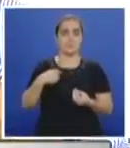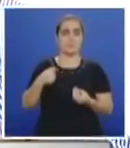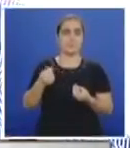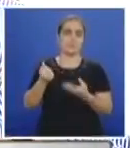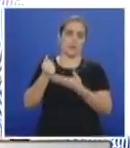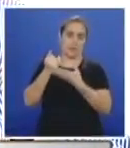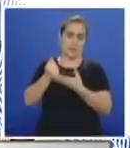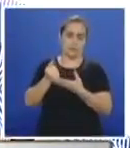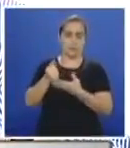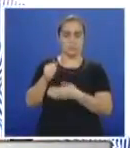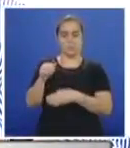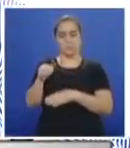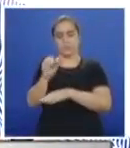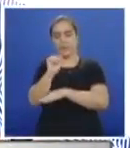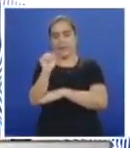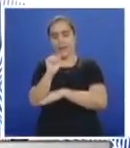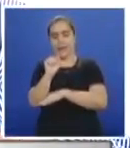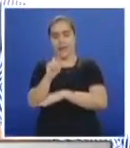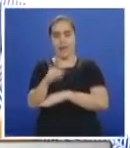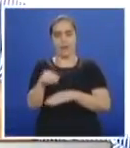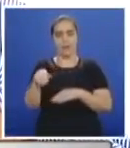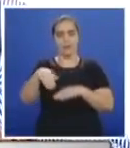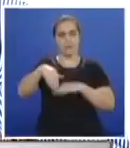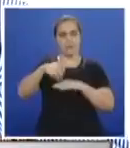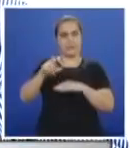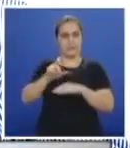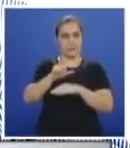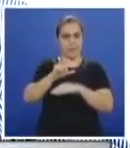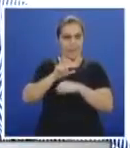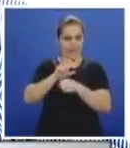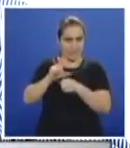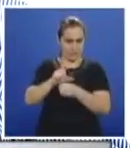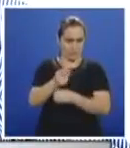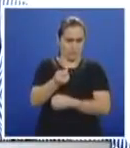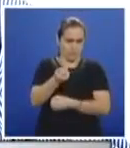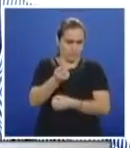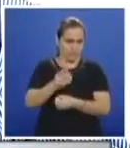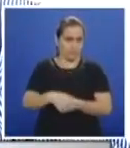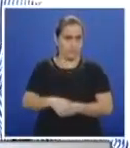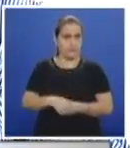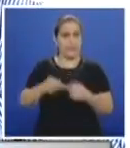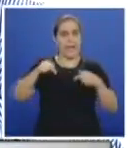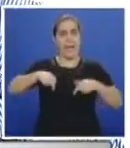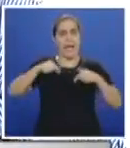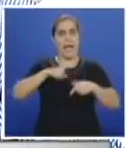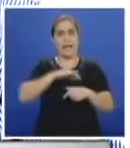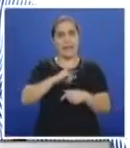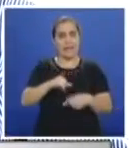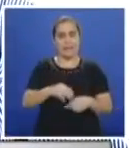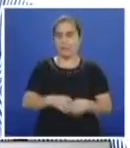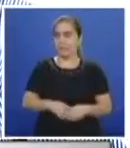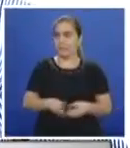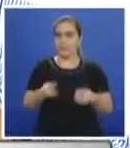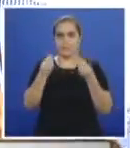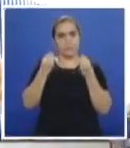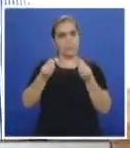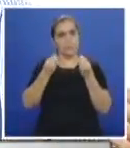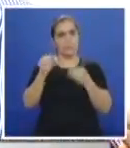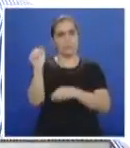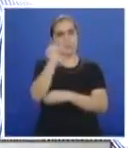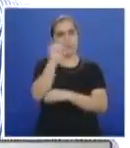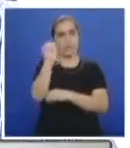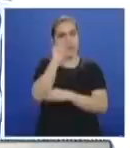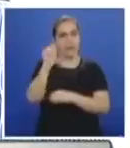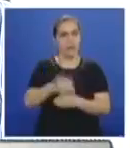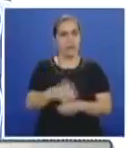Descongestionar la ciudad de vehículos. Pero nosotros estamos totalmente atiborrados de vehículos. Es que mire,